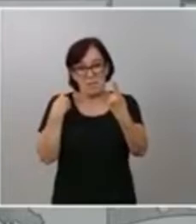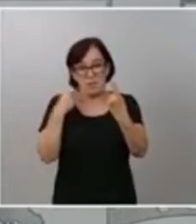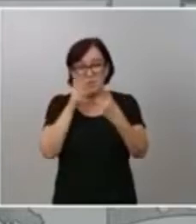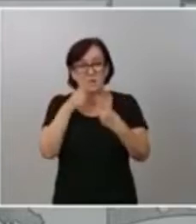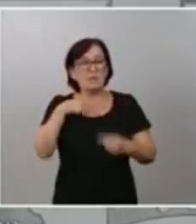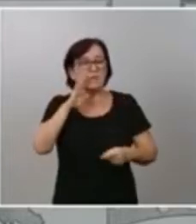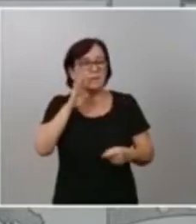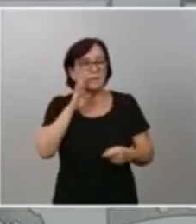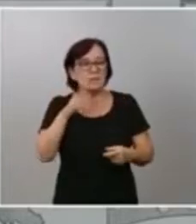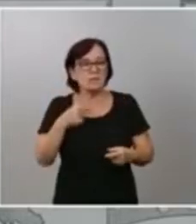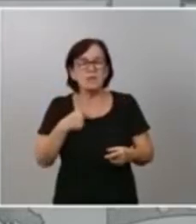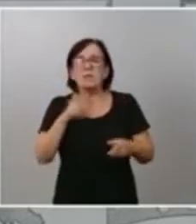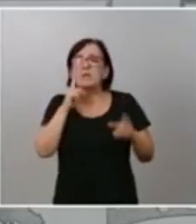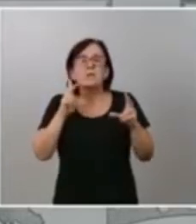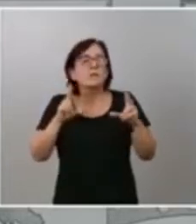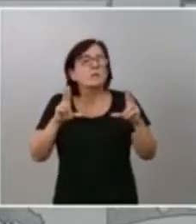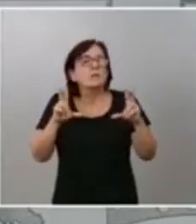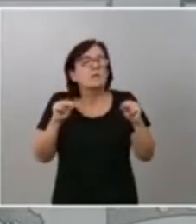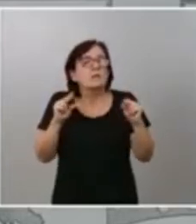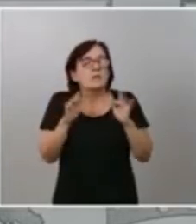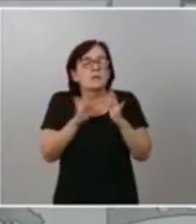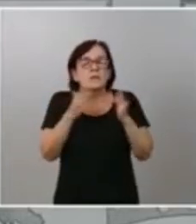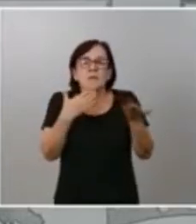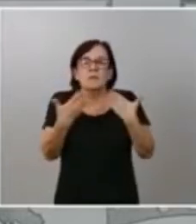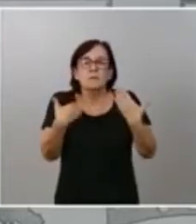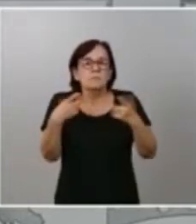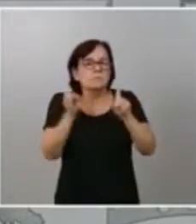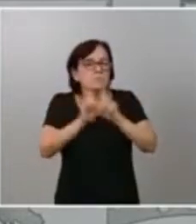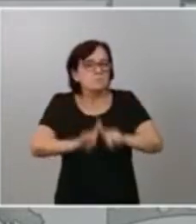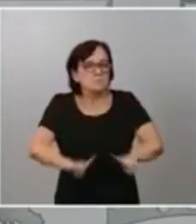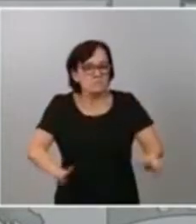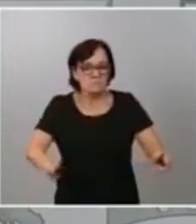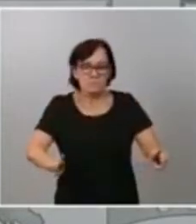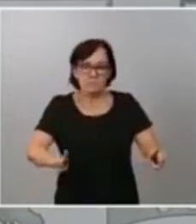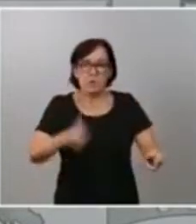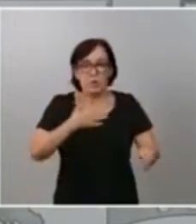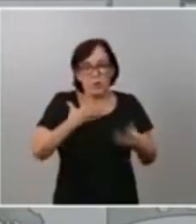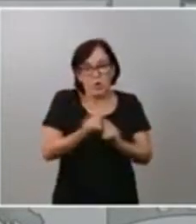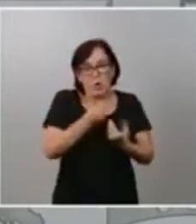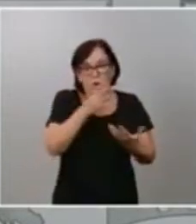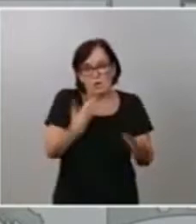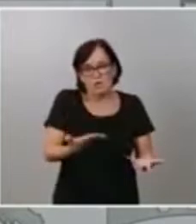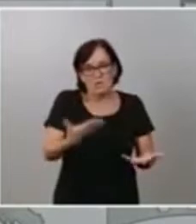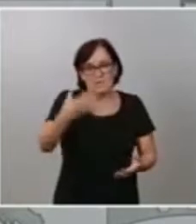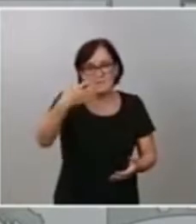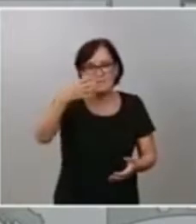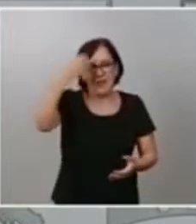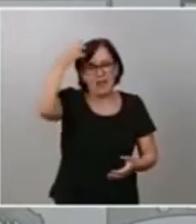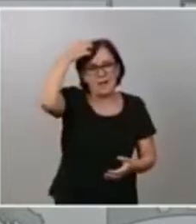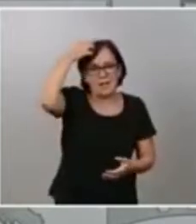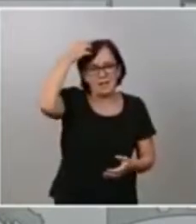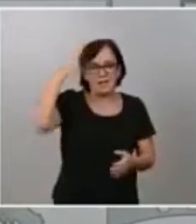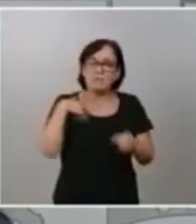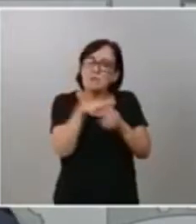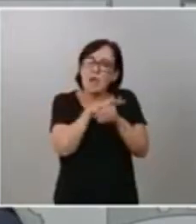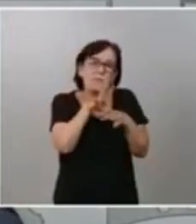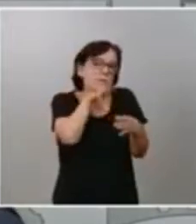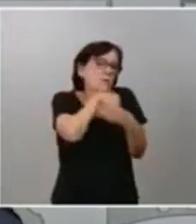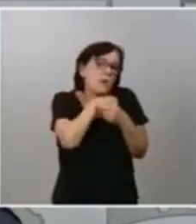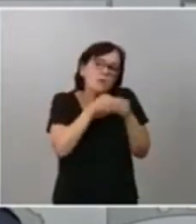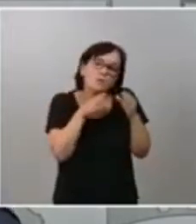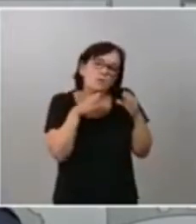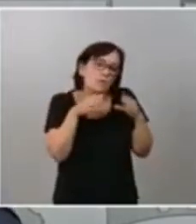Son conversaciones discretas las que tengo con el jefe del Estado. En ese ámbito es donde quedan. Y, lógicamente,